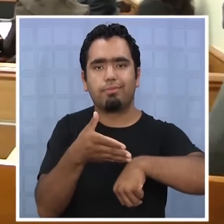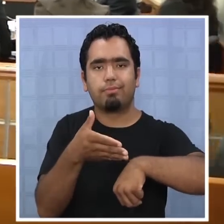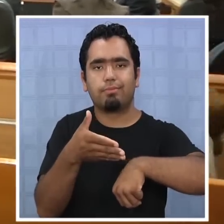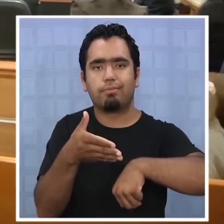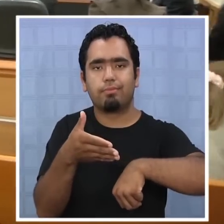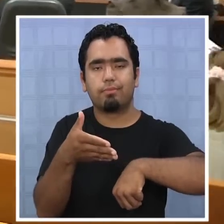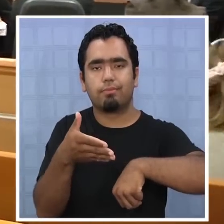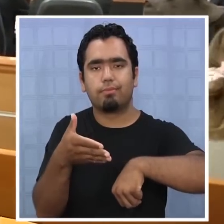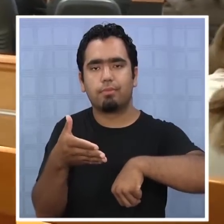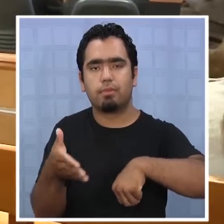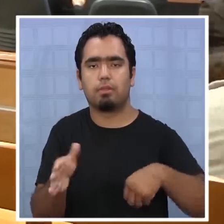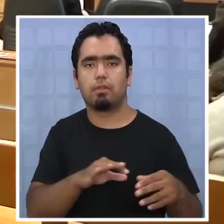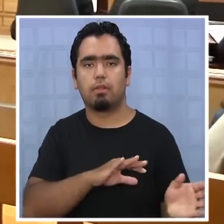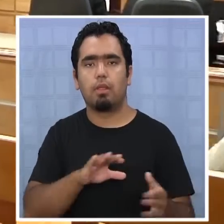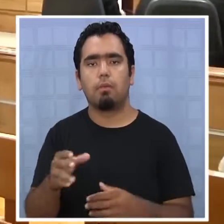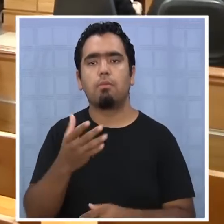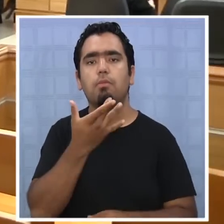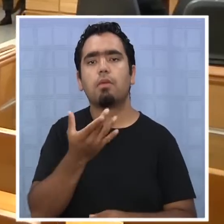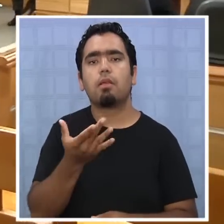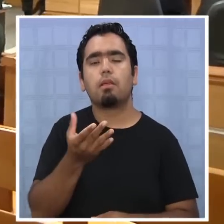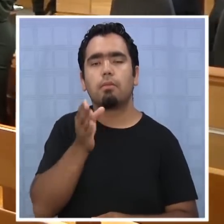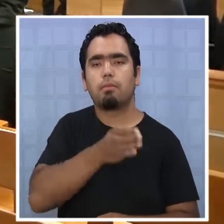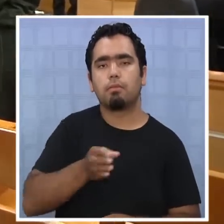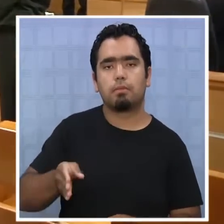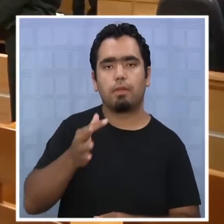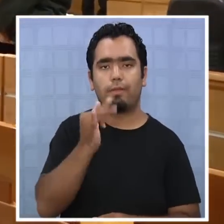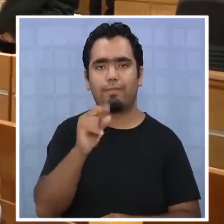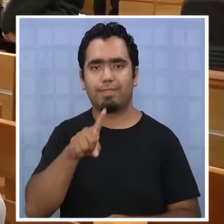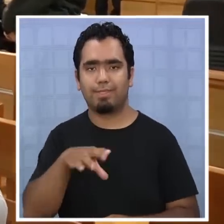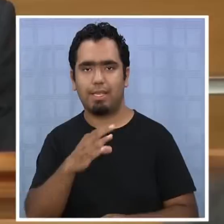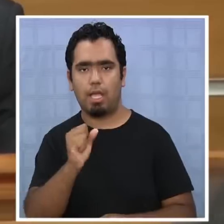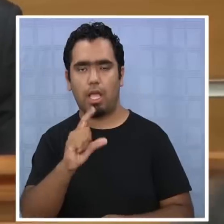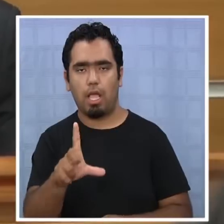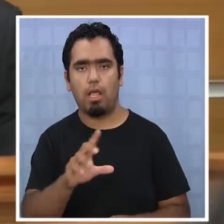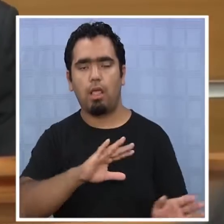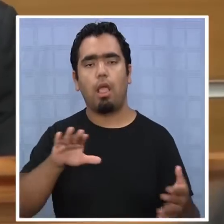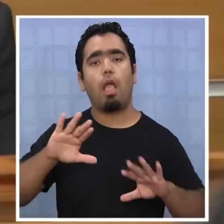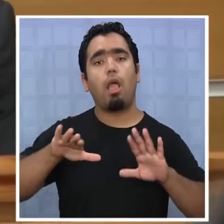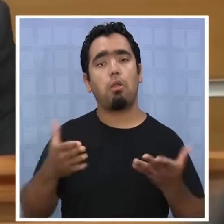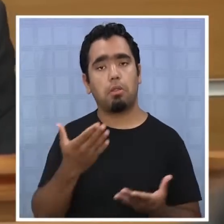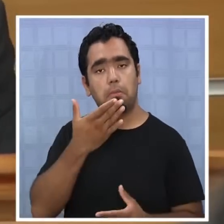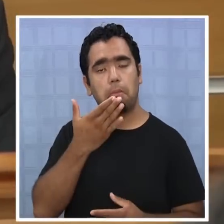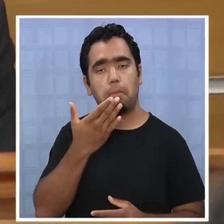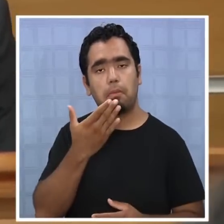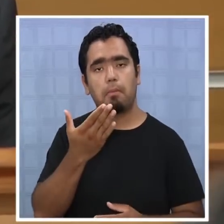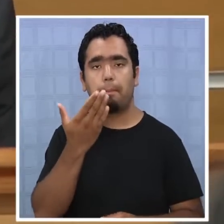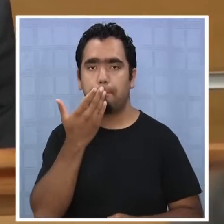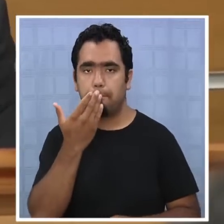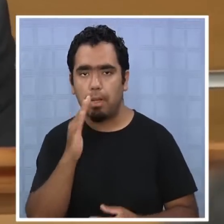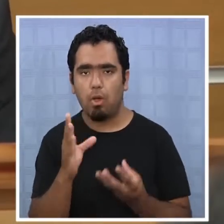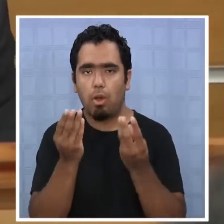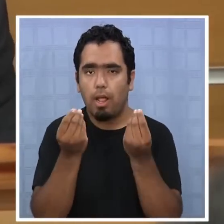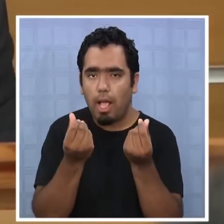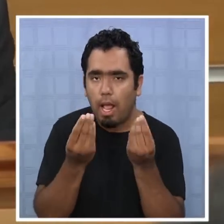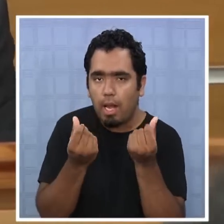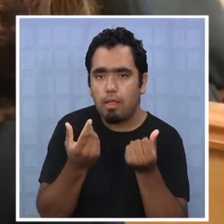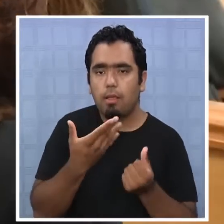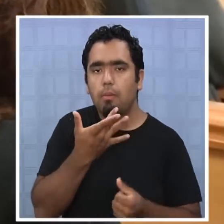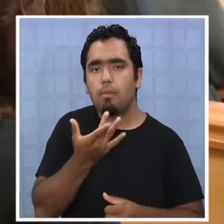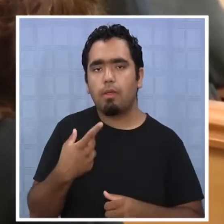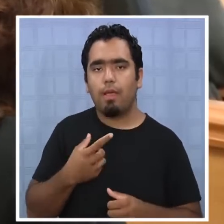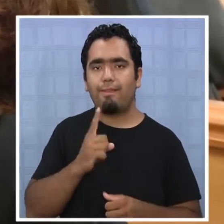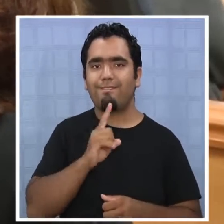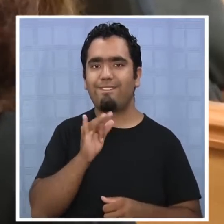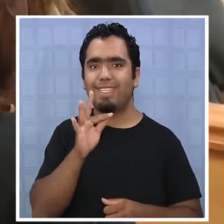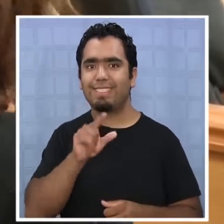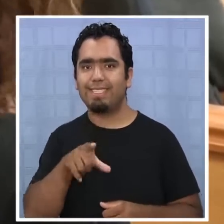falencia. Esa falencia en cuanto al número de fiscales. Pero por otro lado también hay una mejor calidad en la persecución penal, aparentemente por el